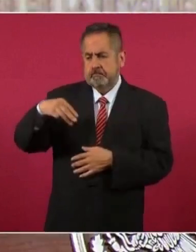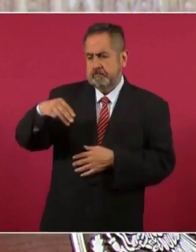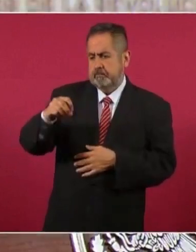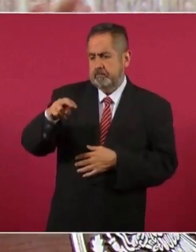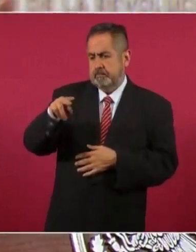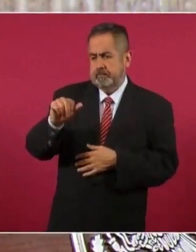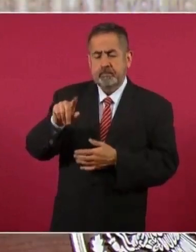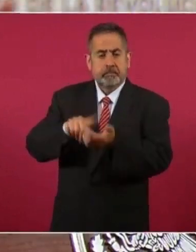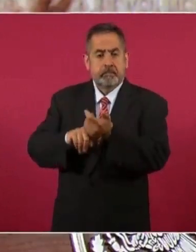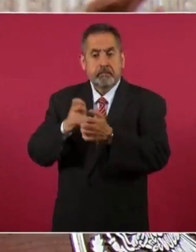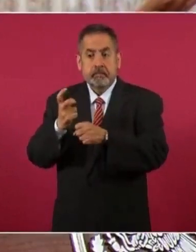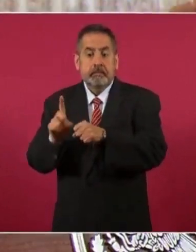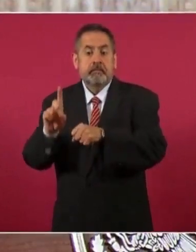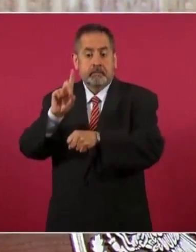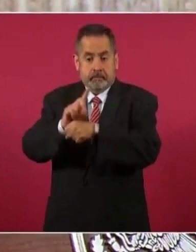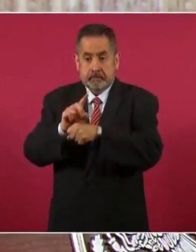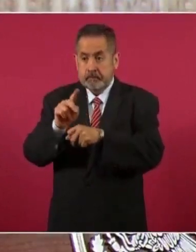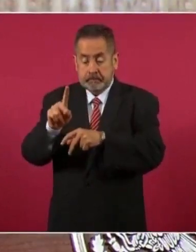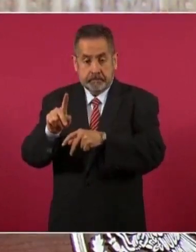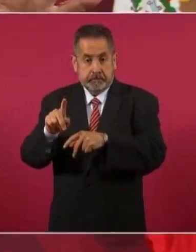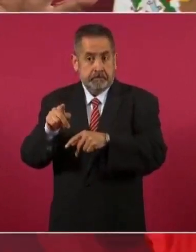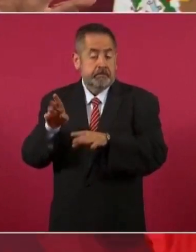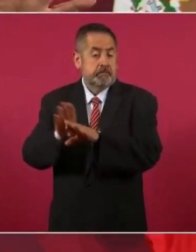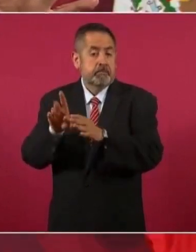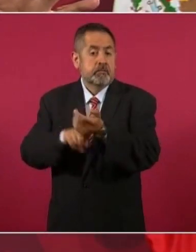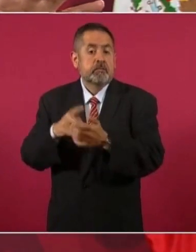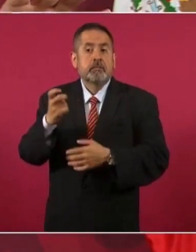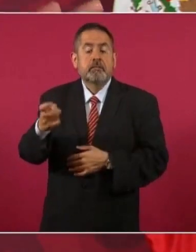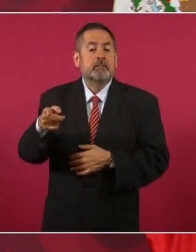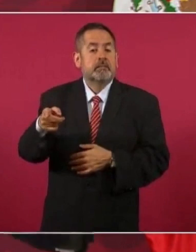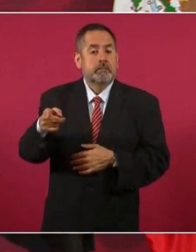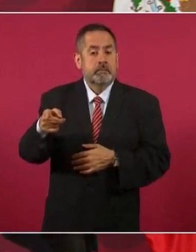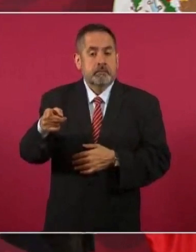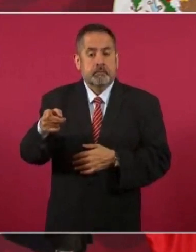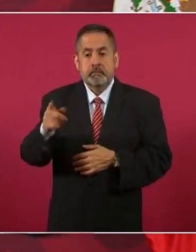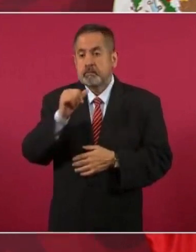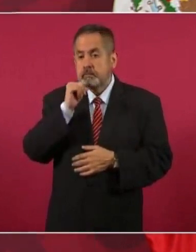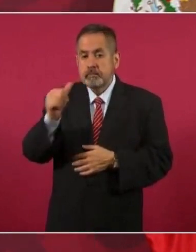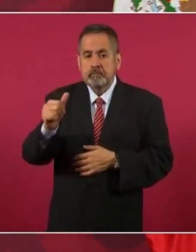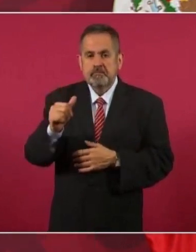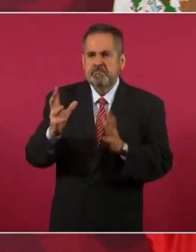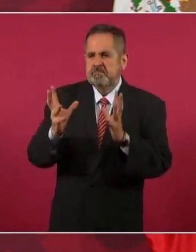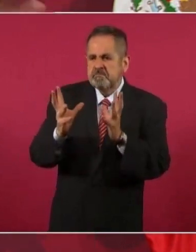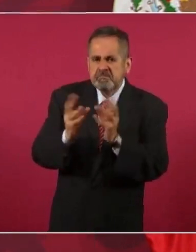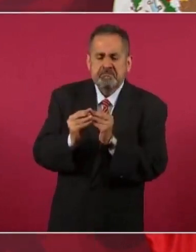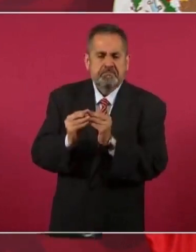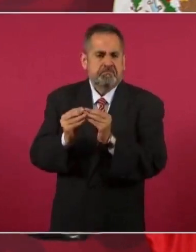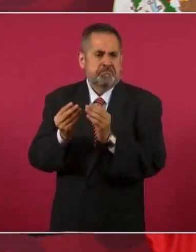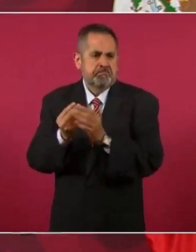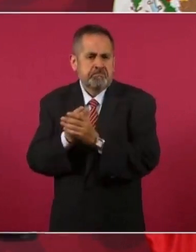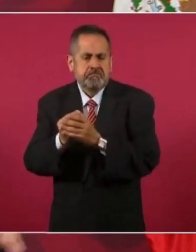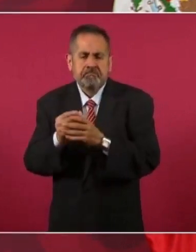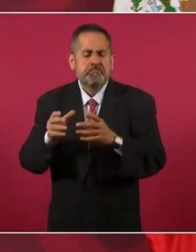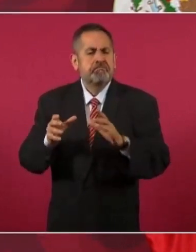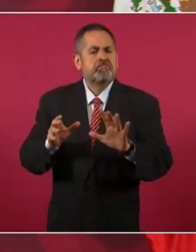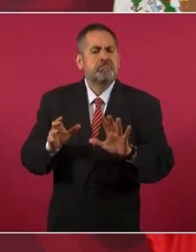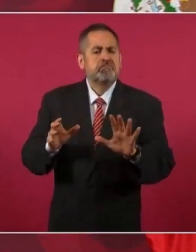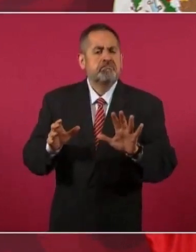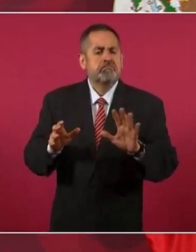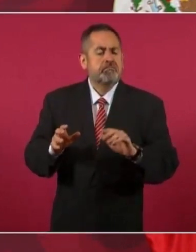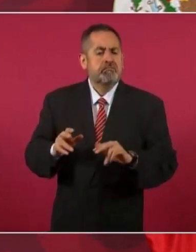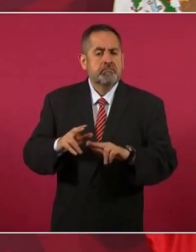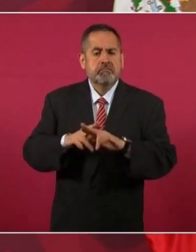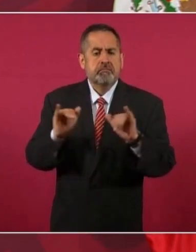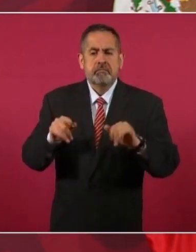haya ninguna reunión, que nadie